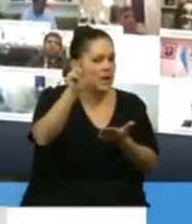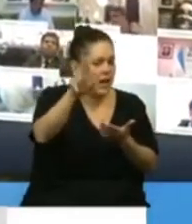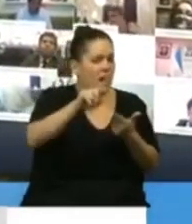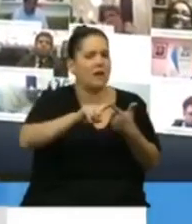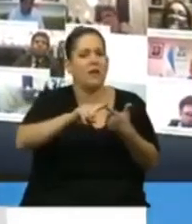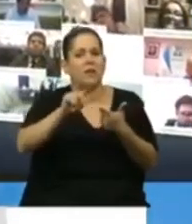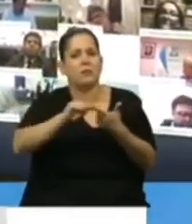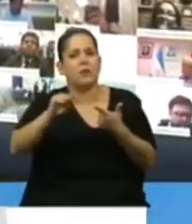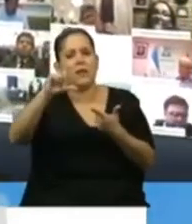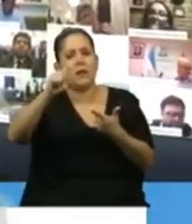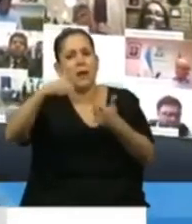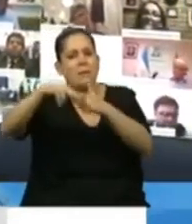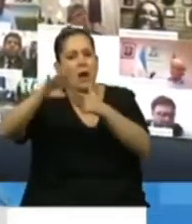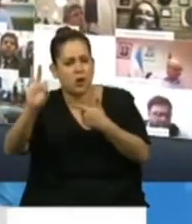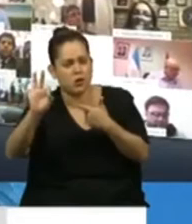Camaño. Bueno,